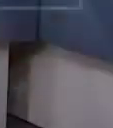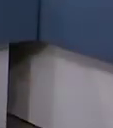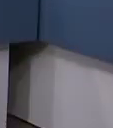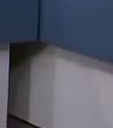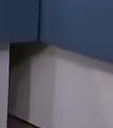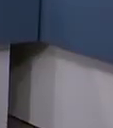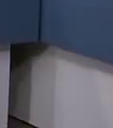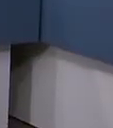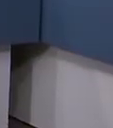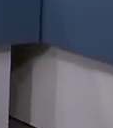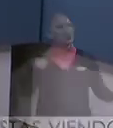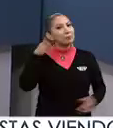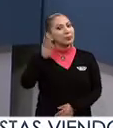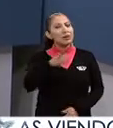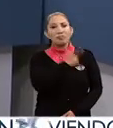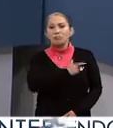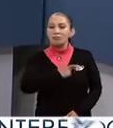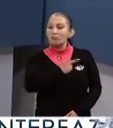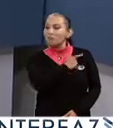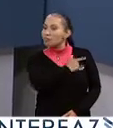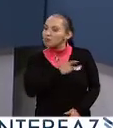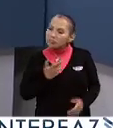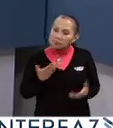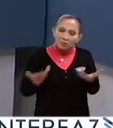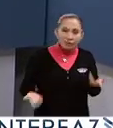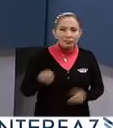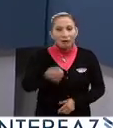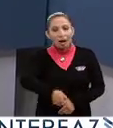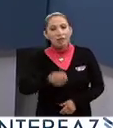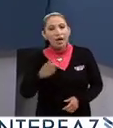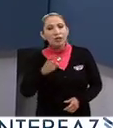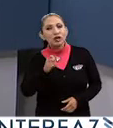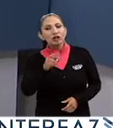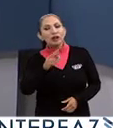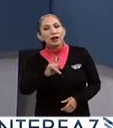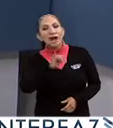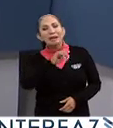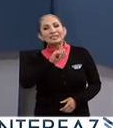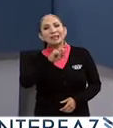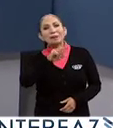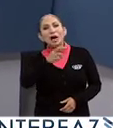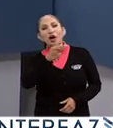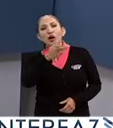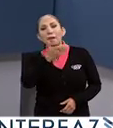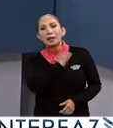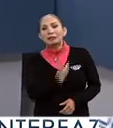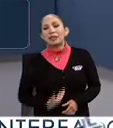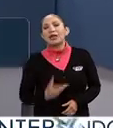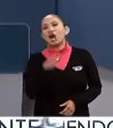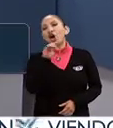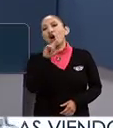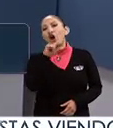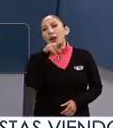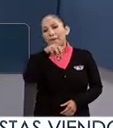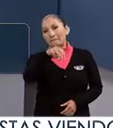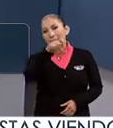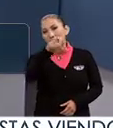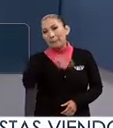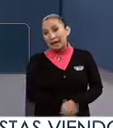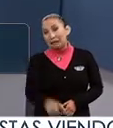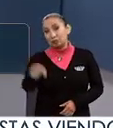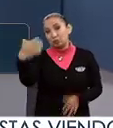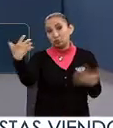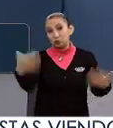y es un verdadero gusto, es un verdadero placer saludar a la doctora Silvia Yorguli, es presidenta del Colegio de México, vaya